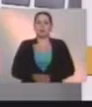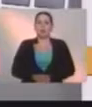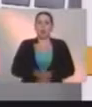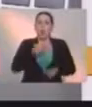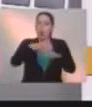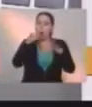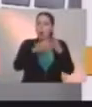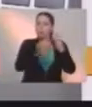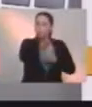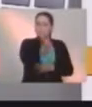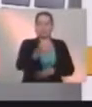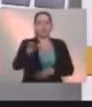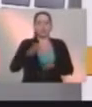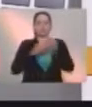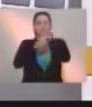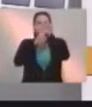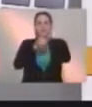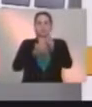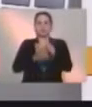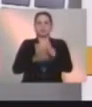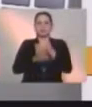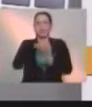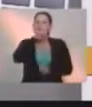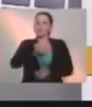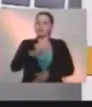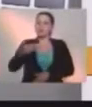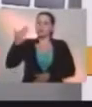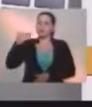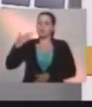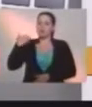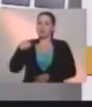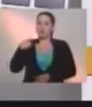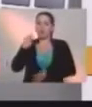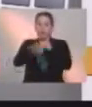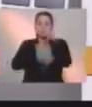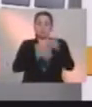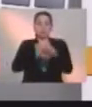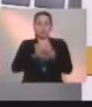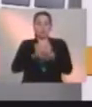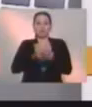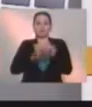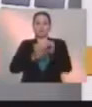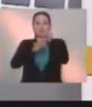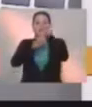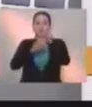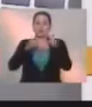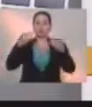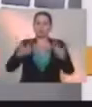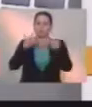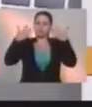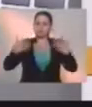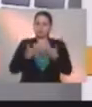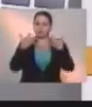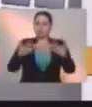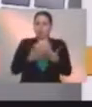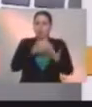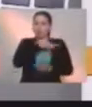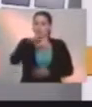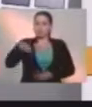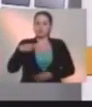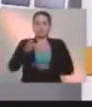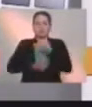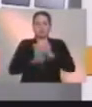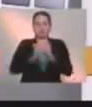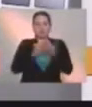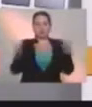esos próceres que de manera ilustre, de manera gallarda, lucharon para que nosotros tuviéramos la